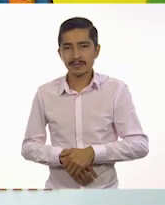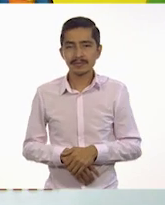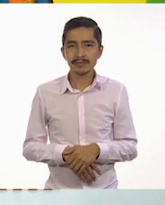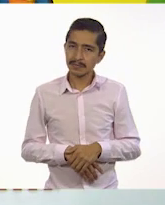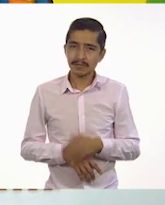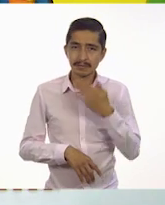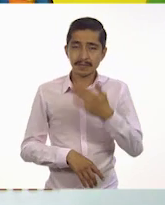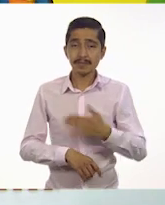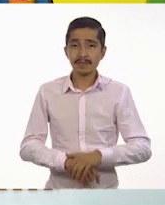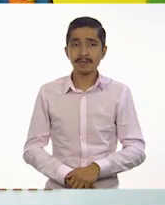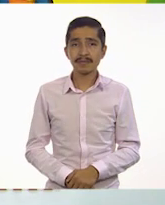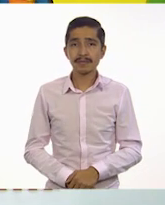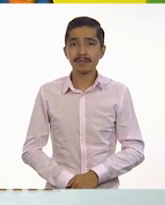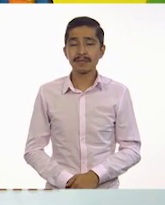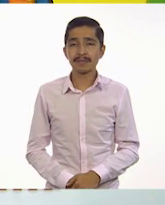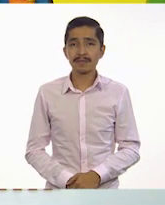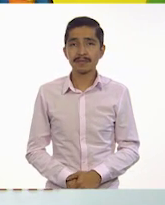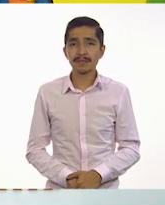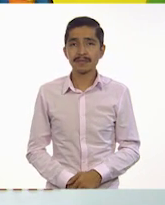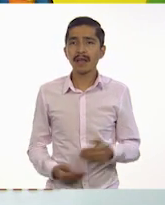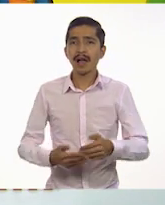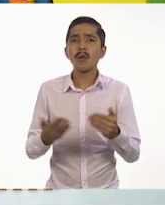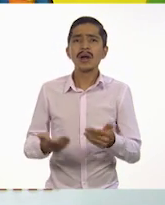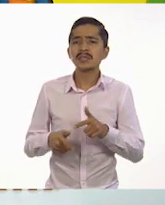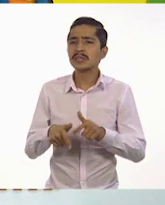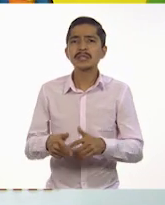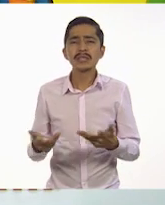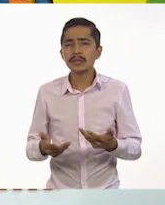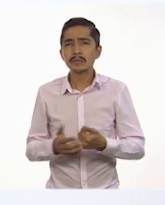Ahora, ¿qué seguirá?